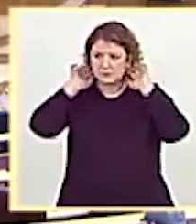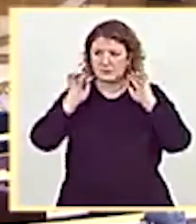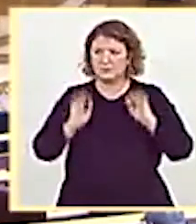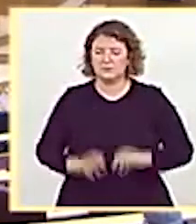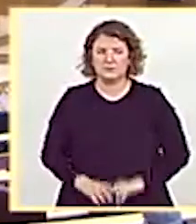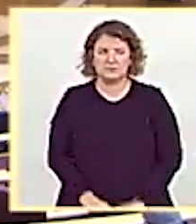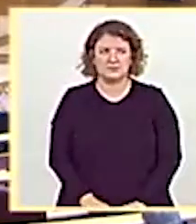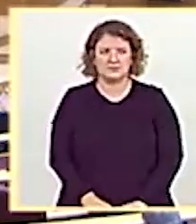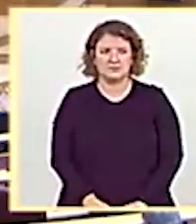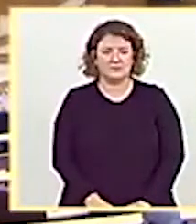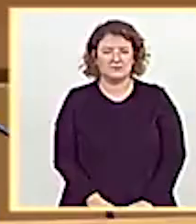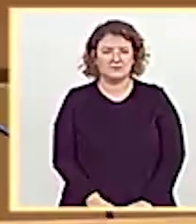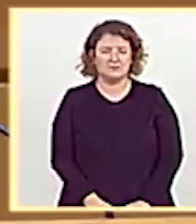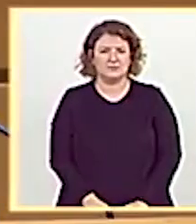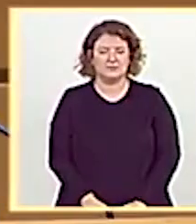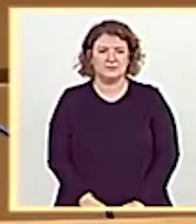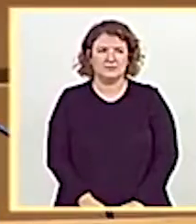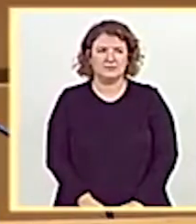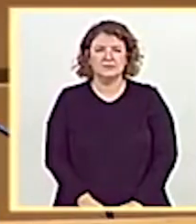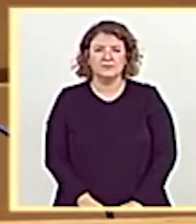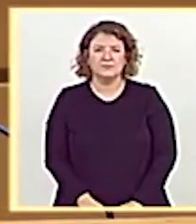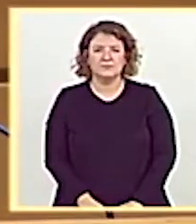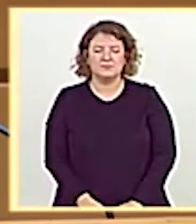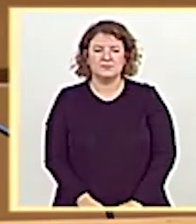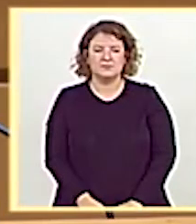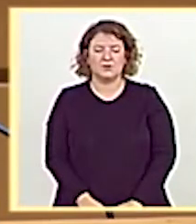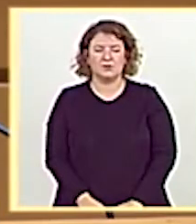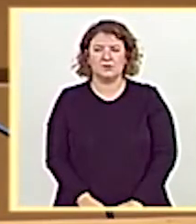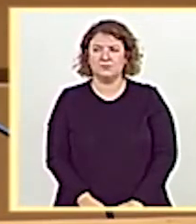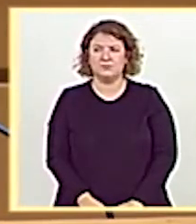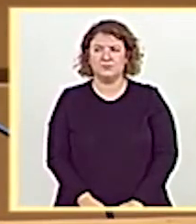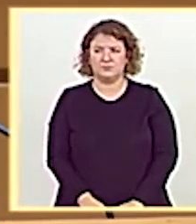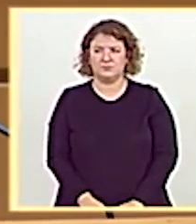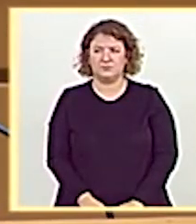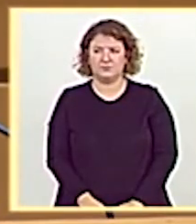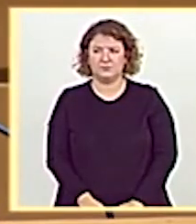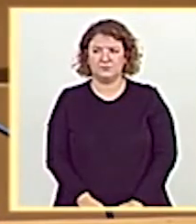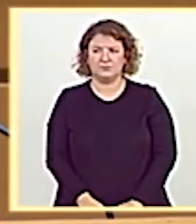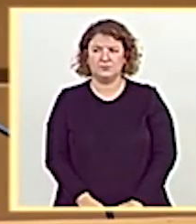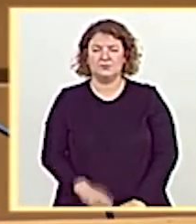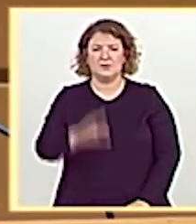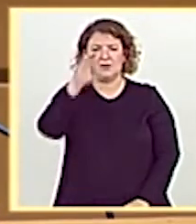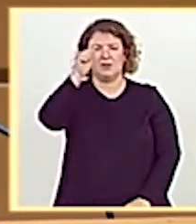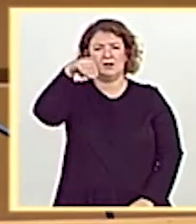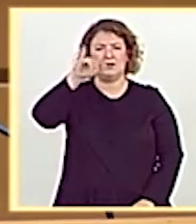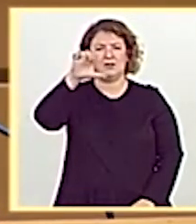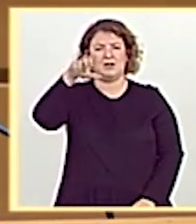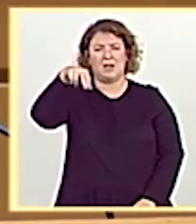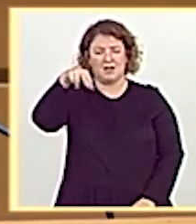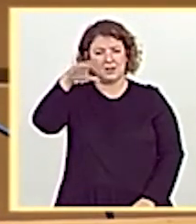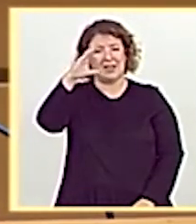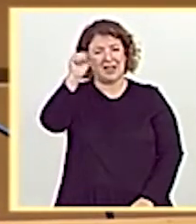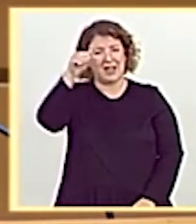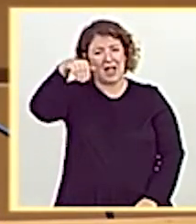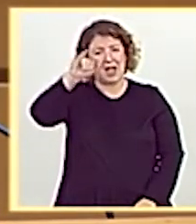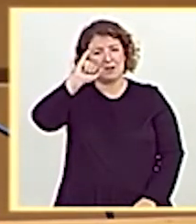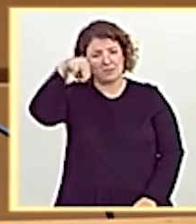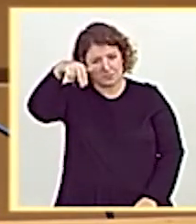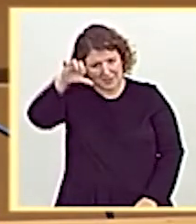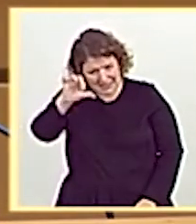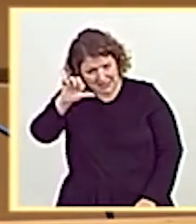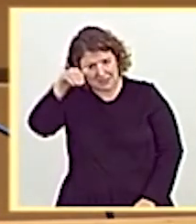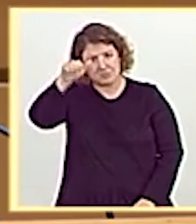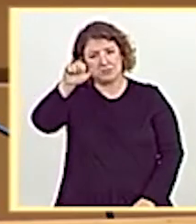Pregunta dirigida al señor ministro de Sanidad, pregunta de la senadora Camins Martínez del Grupo